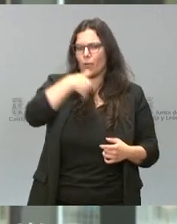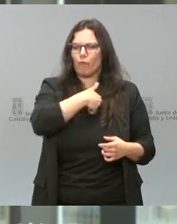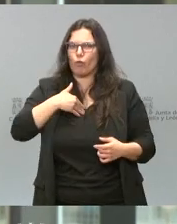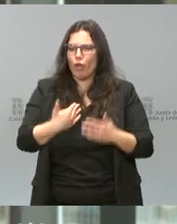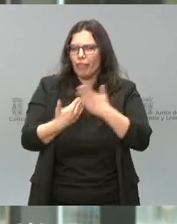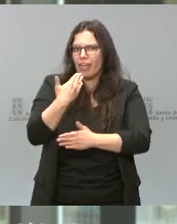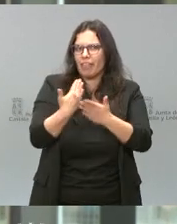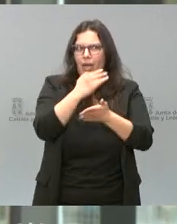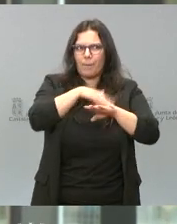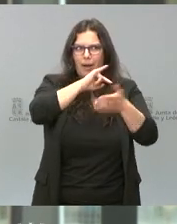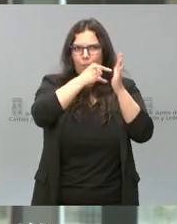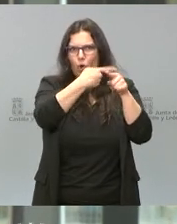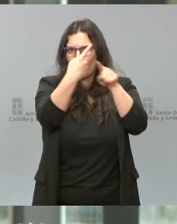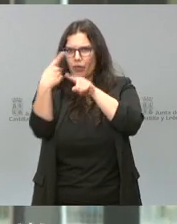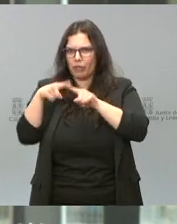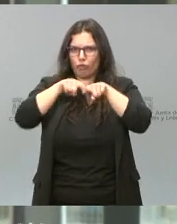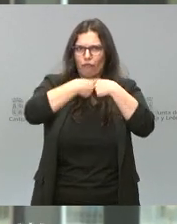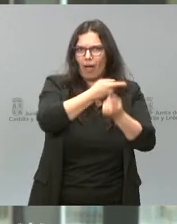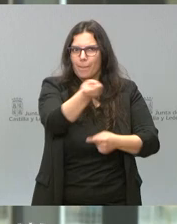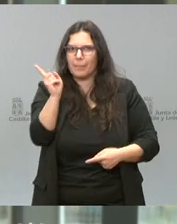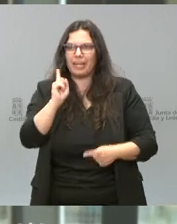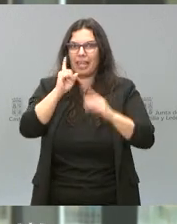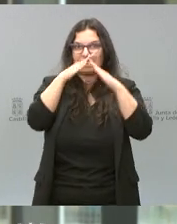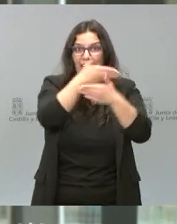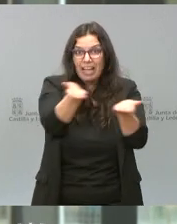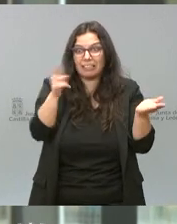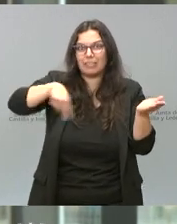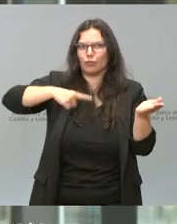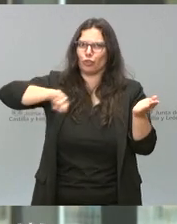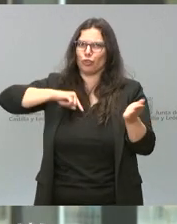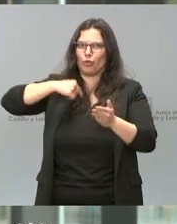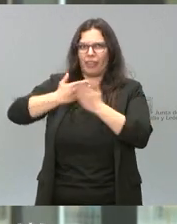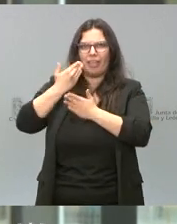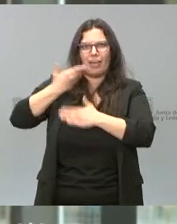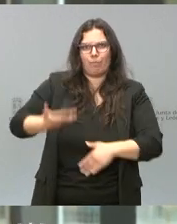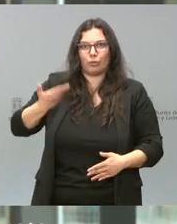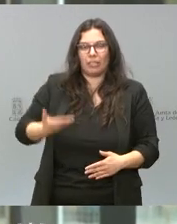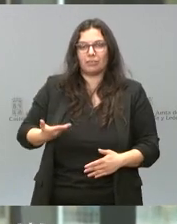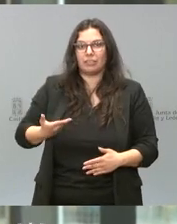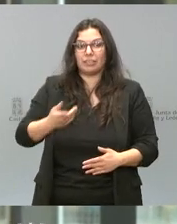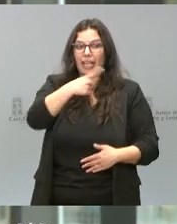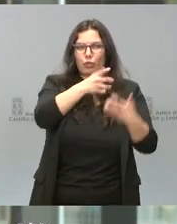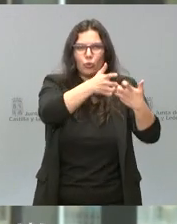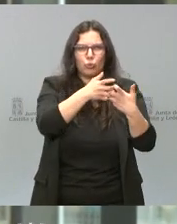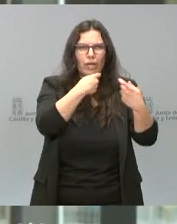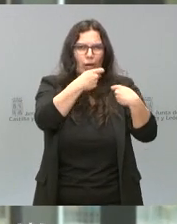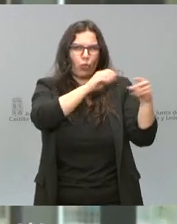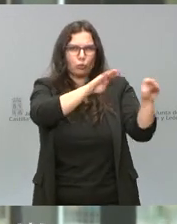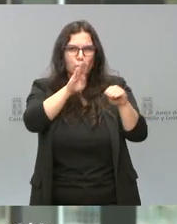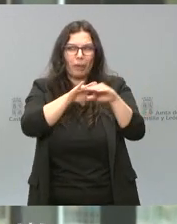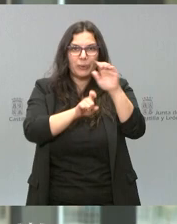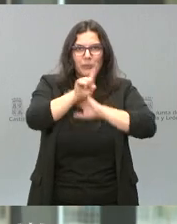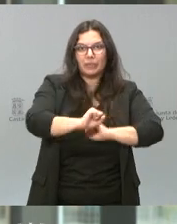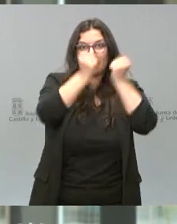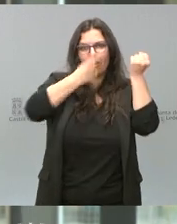a día de muchos proyectos, de muchas familias, de muchos hogares. Como nosotros, batallan en sus negocios para salir adelante.